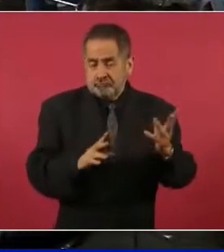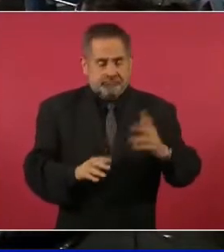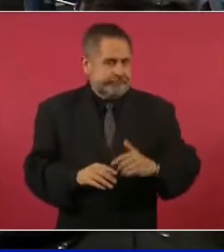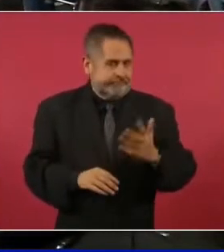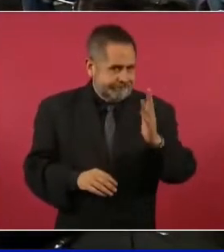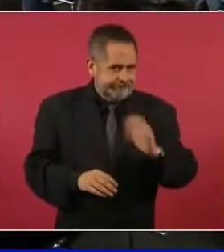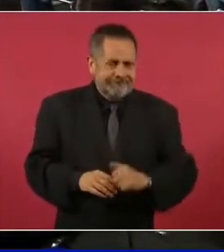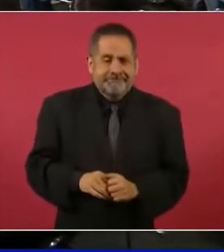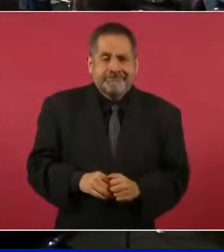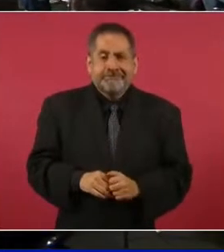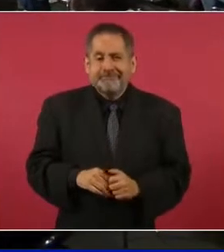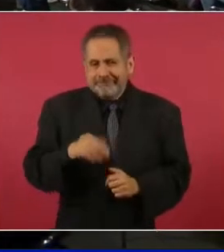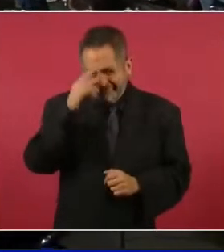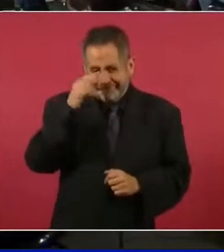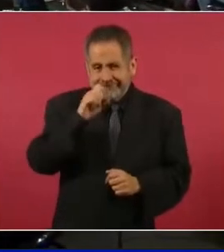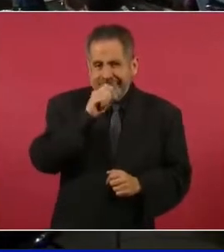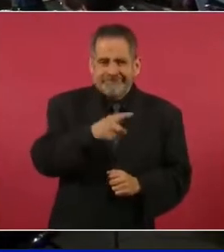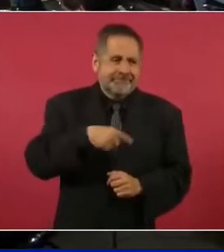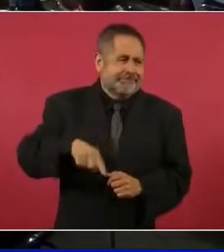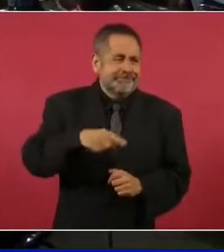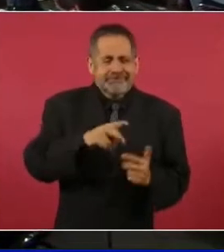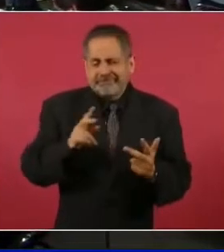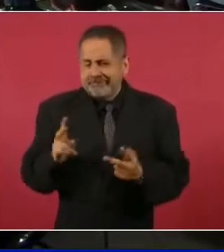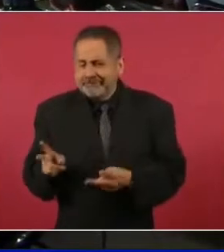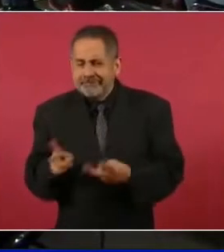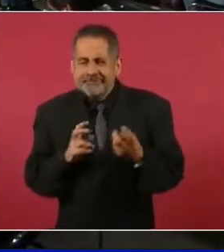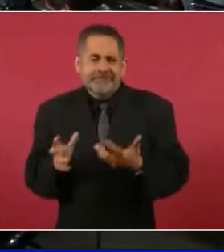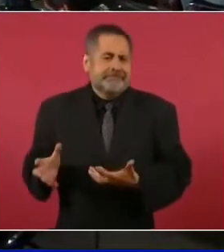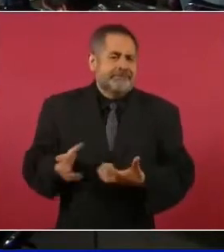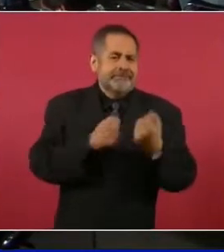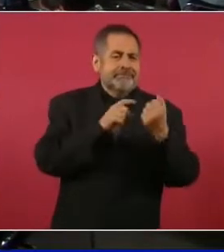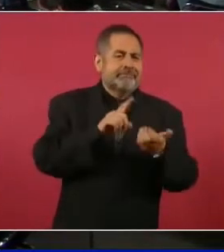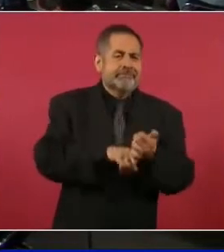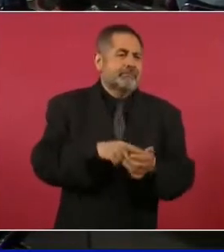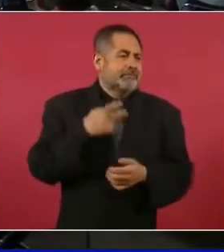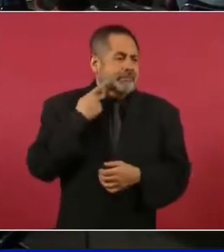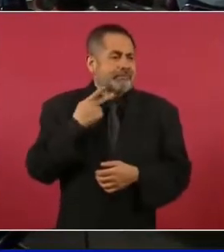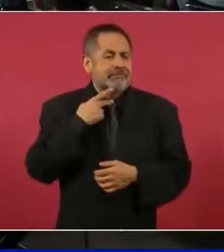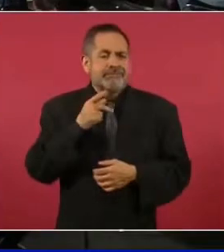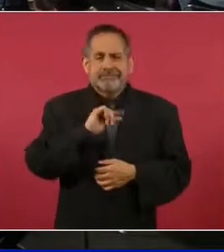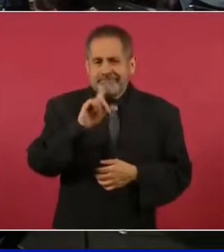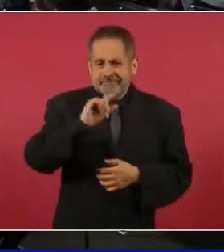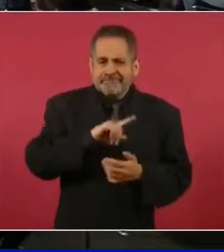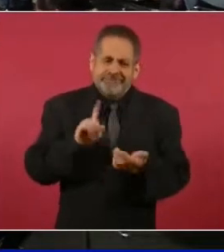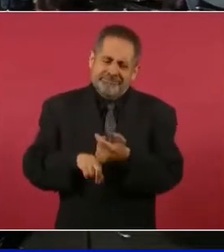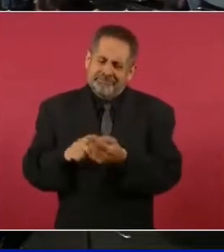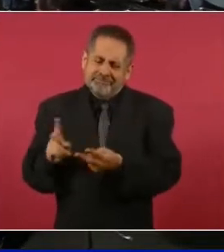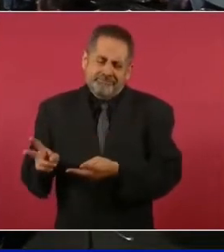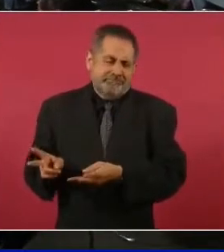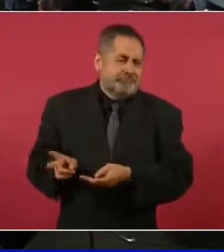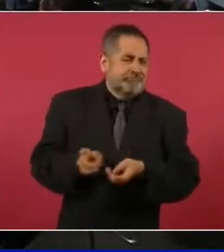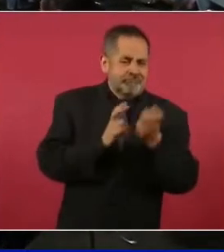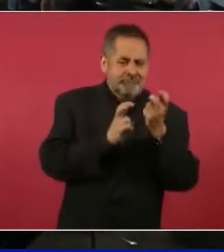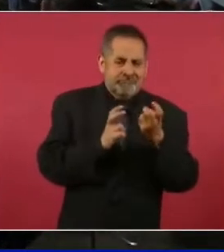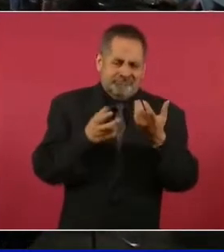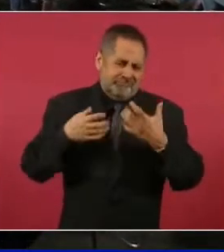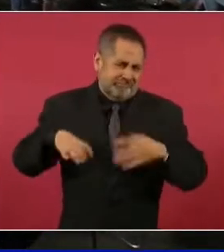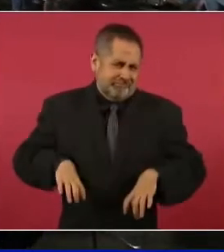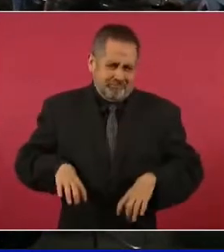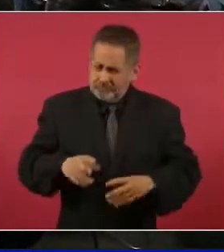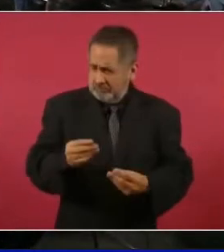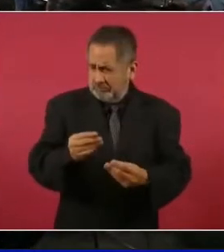que se robaron los de la delincuencia de cuello blanco fue también muchísimo,